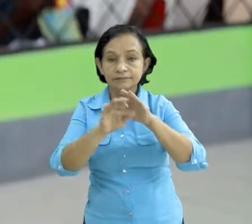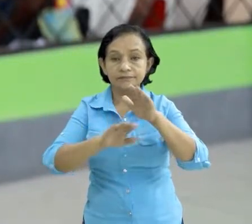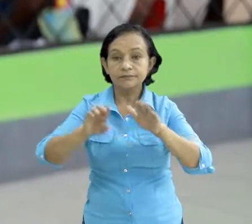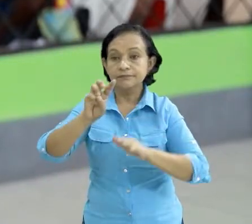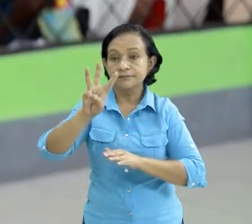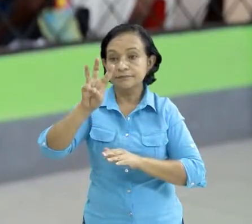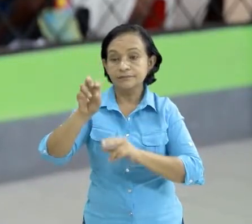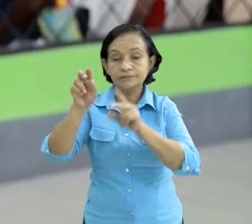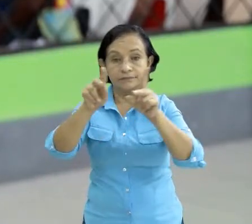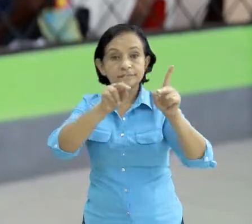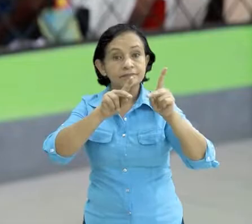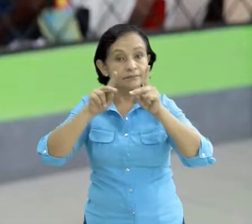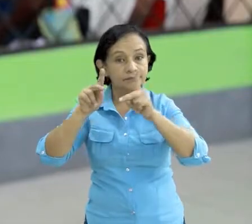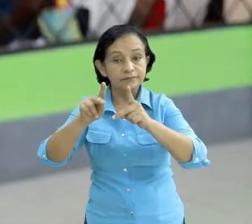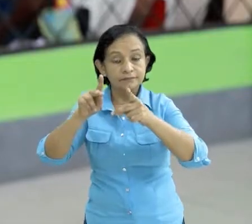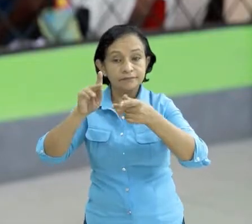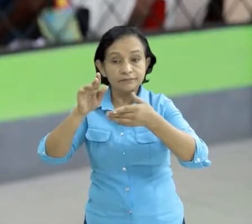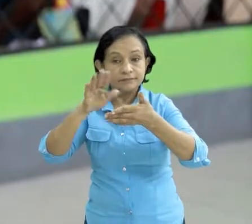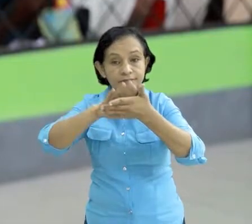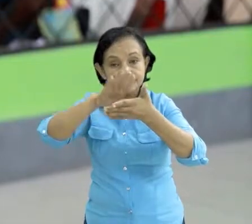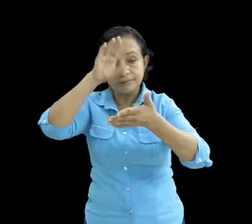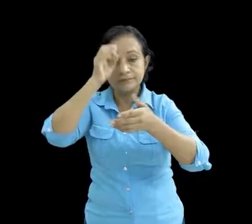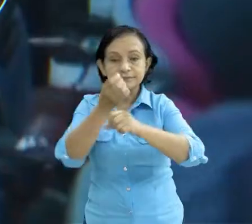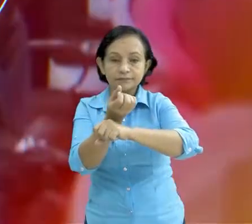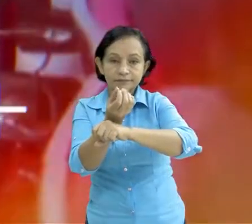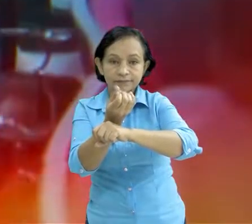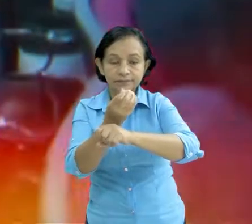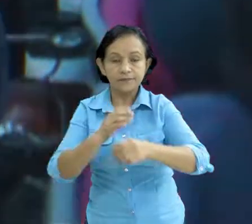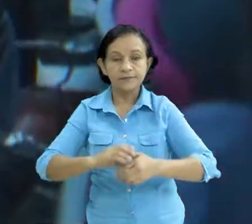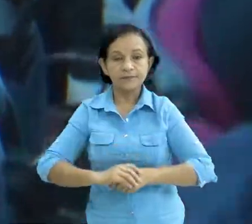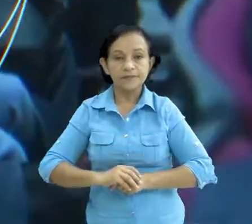de 30 compañeros que estamos recibiendo en la alcaldía